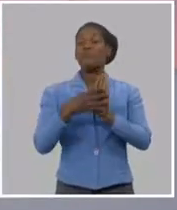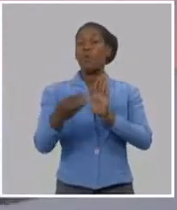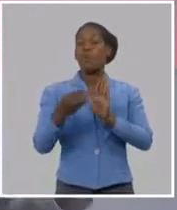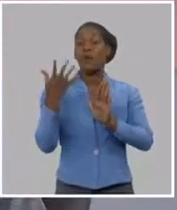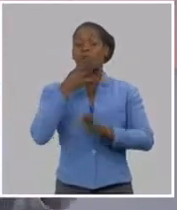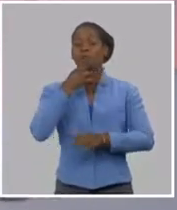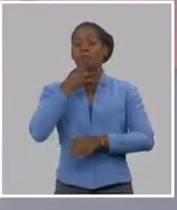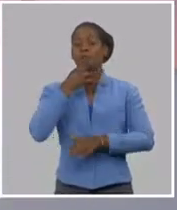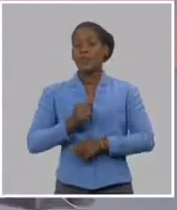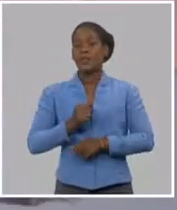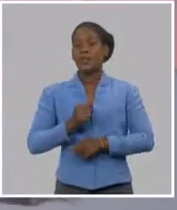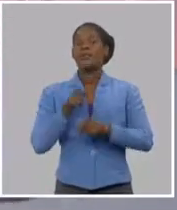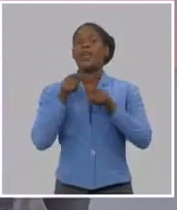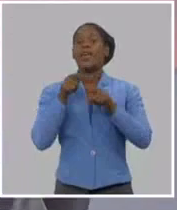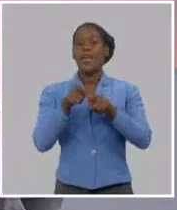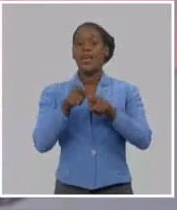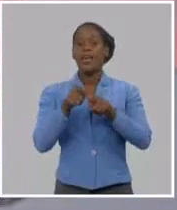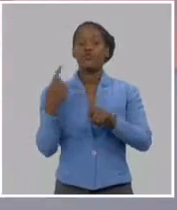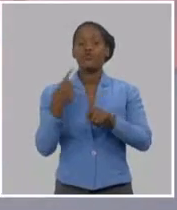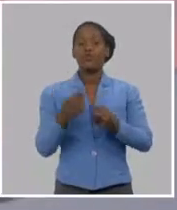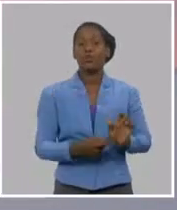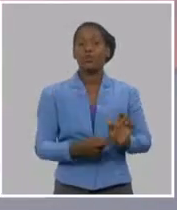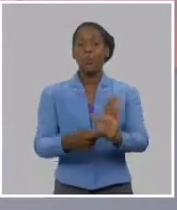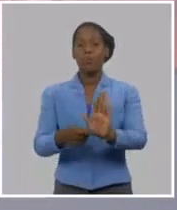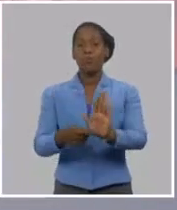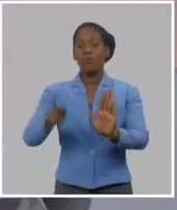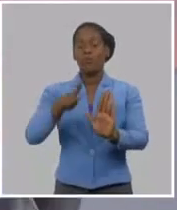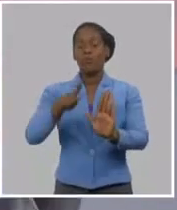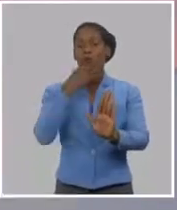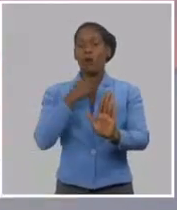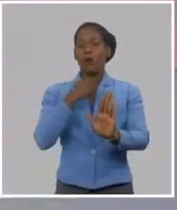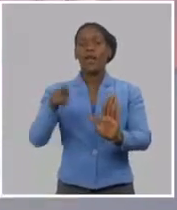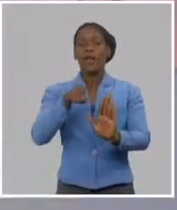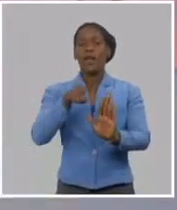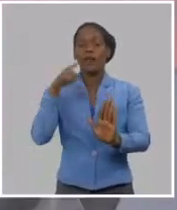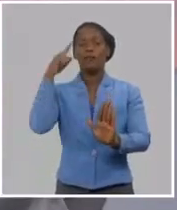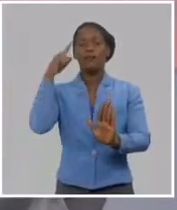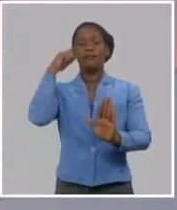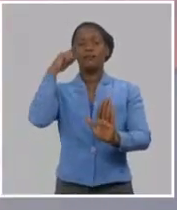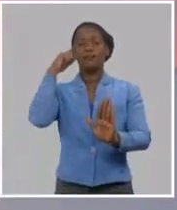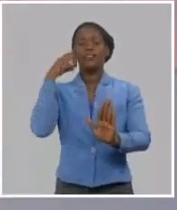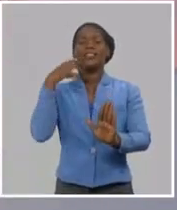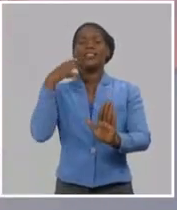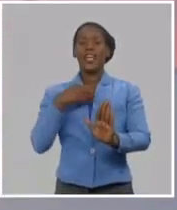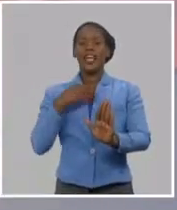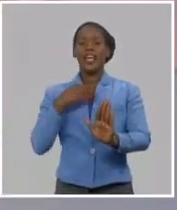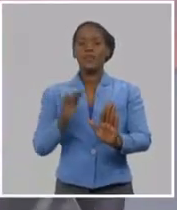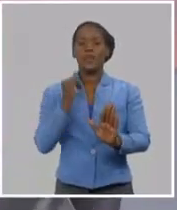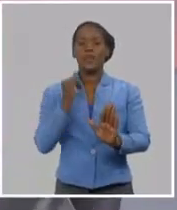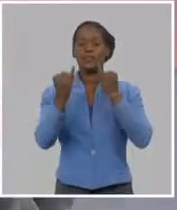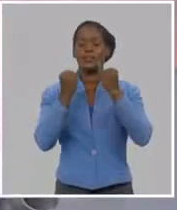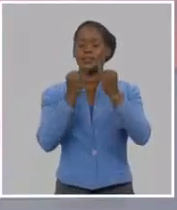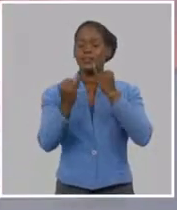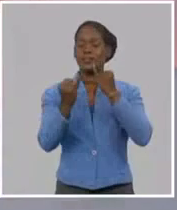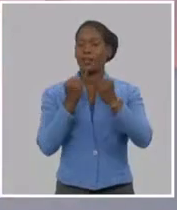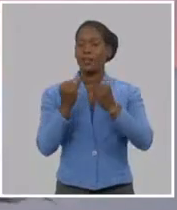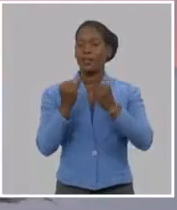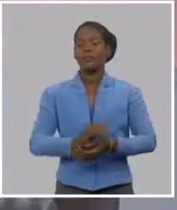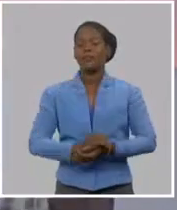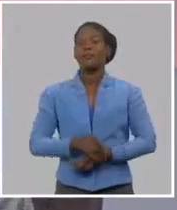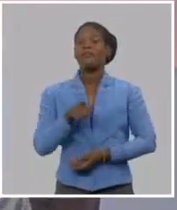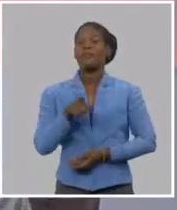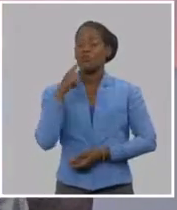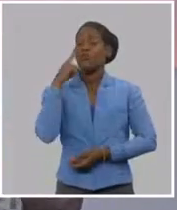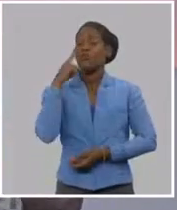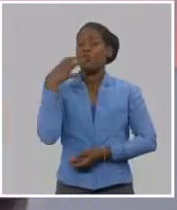visibilizar estas iniciativas, estas maneras tan originales e incontrolables en las que Martí brota desde las